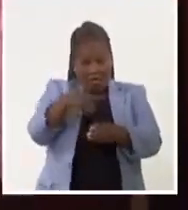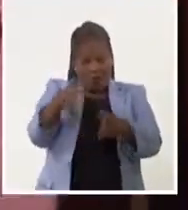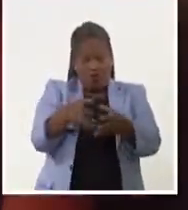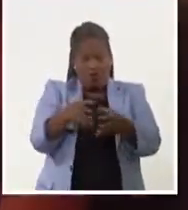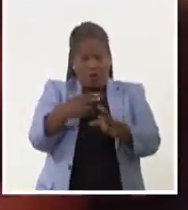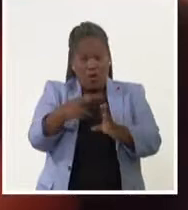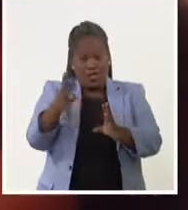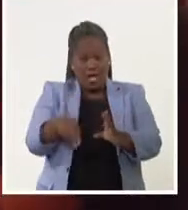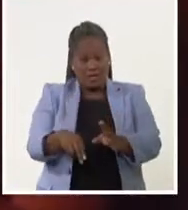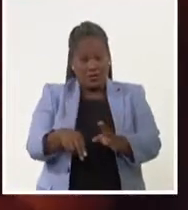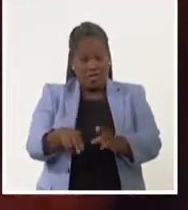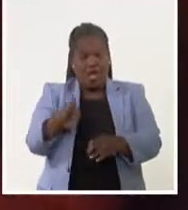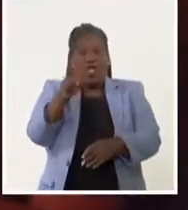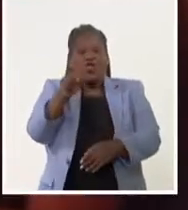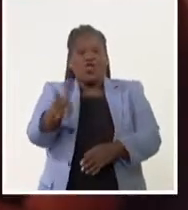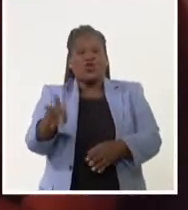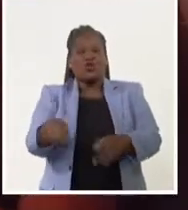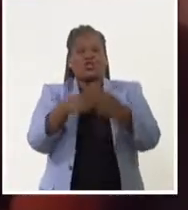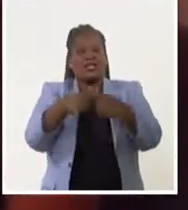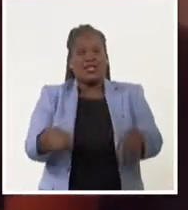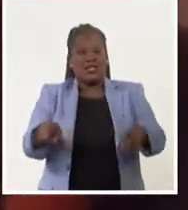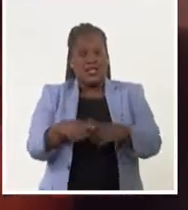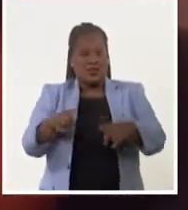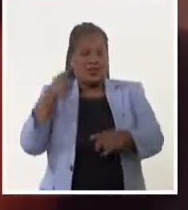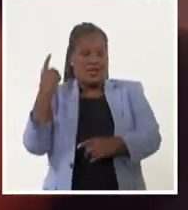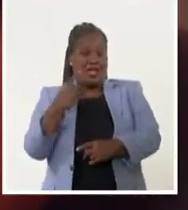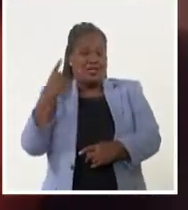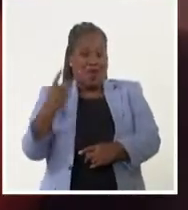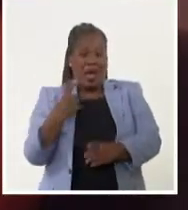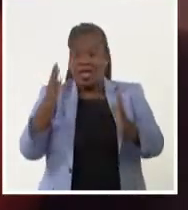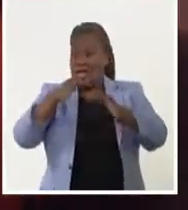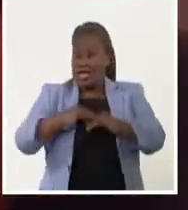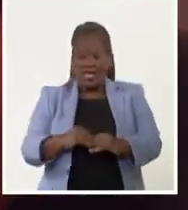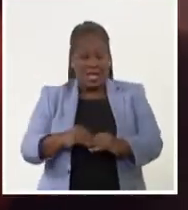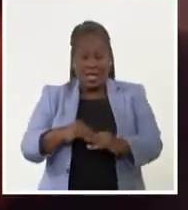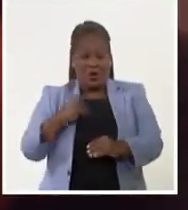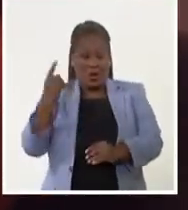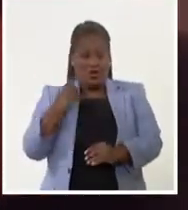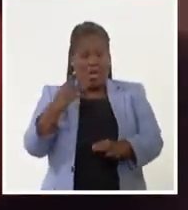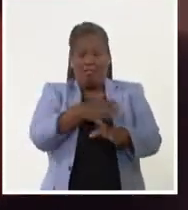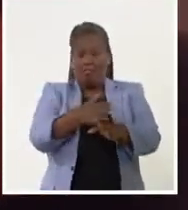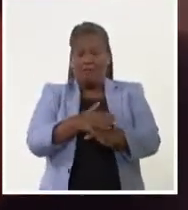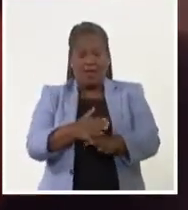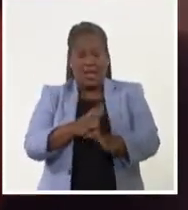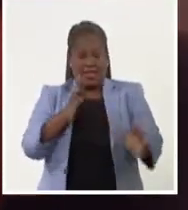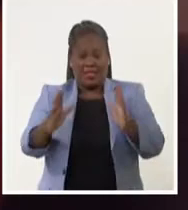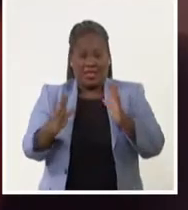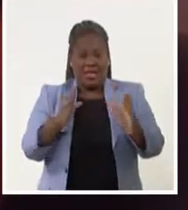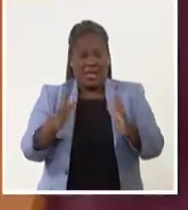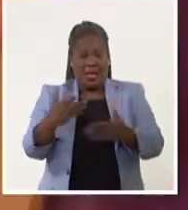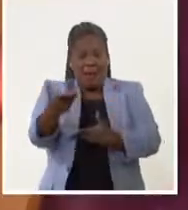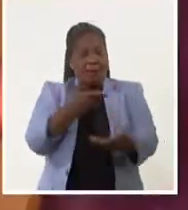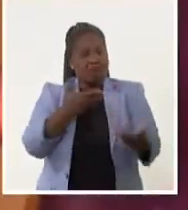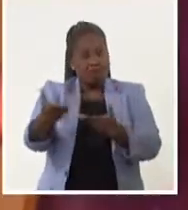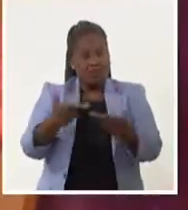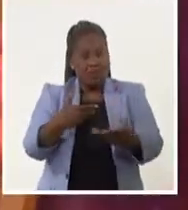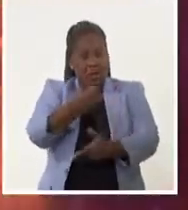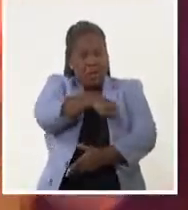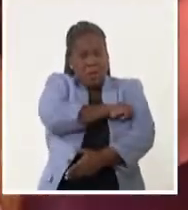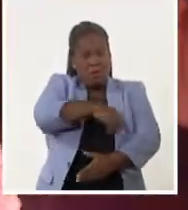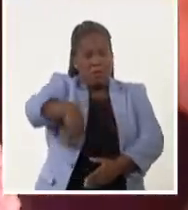interpretar 12 canciones infantiles, nacionales y foráneas de diferentes épocas e interactuar con el público.